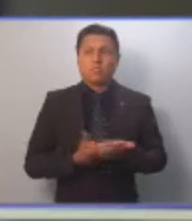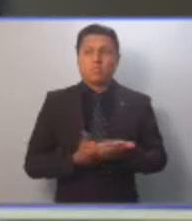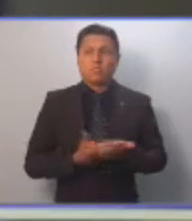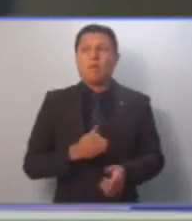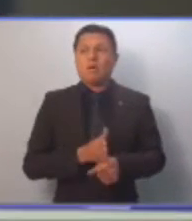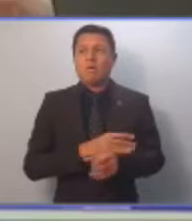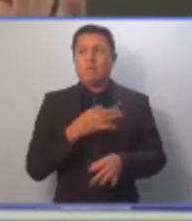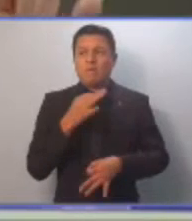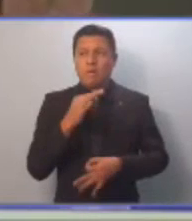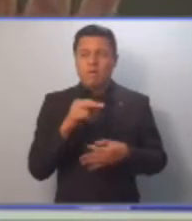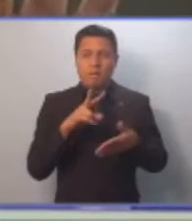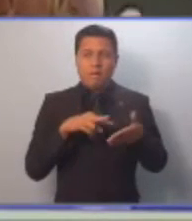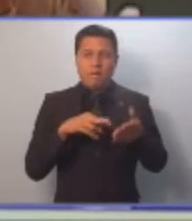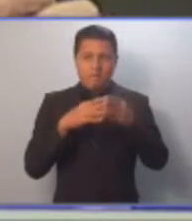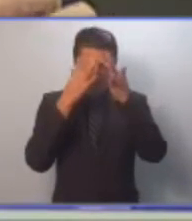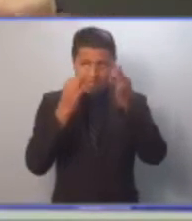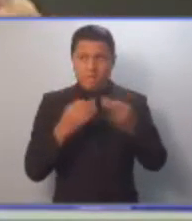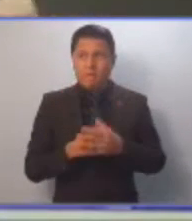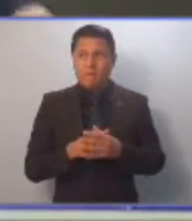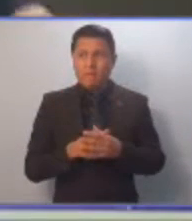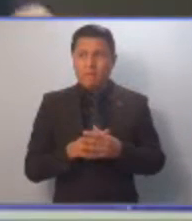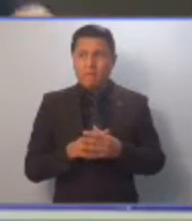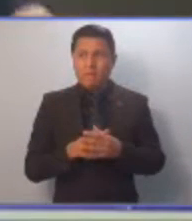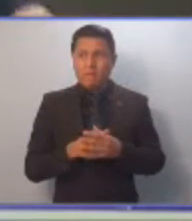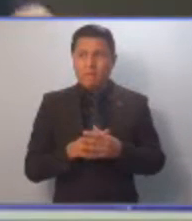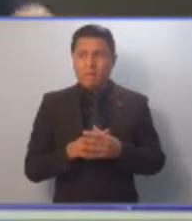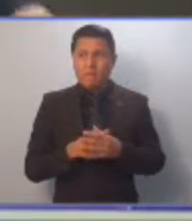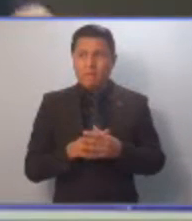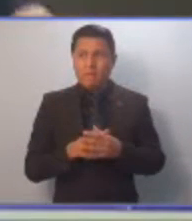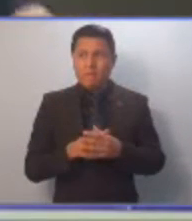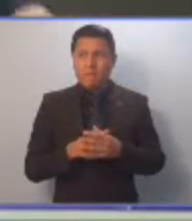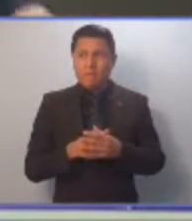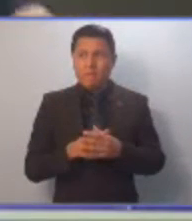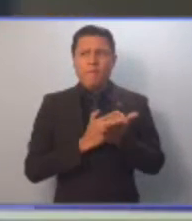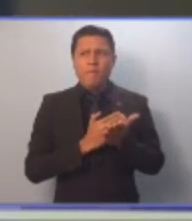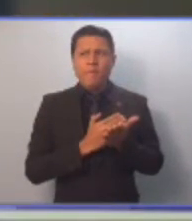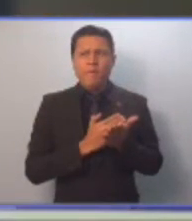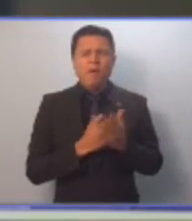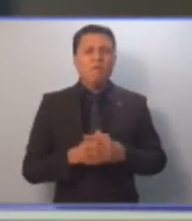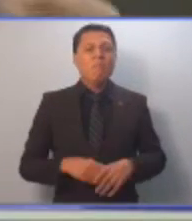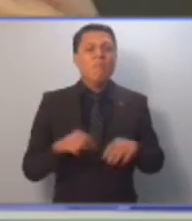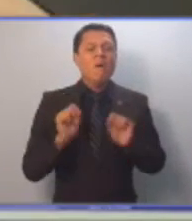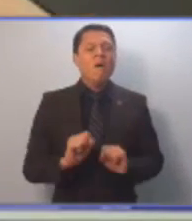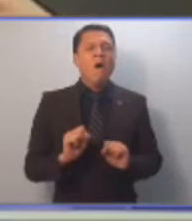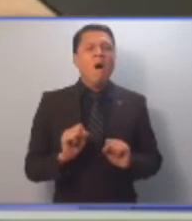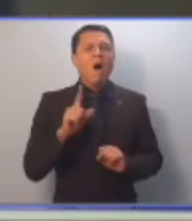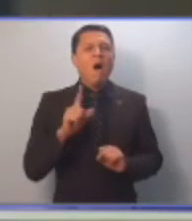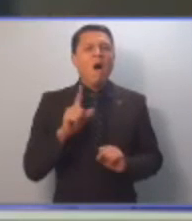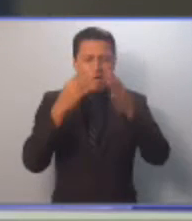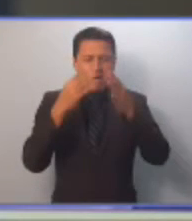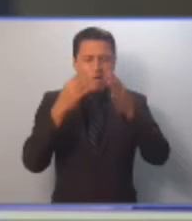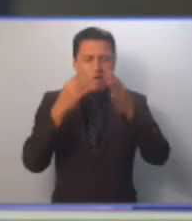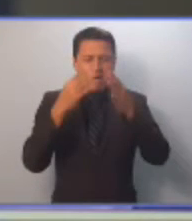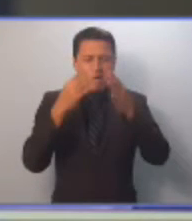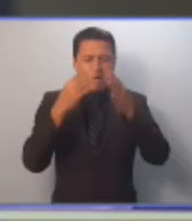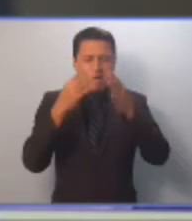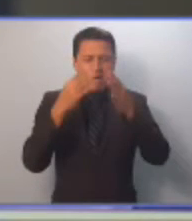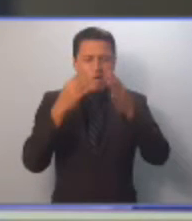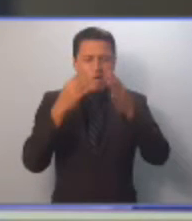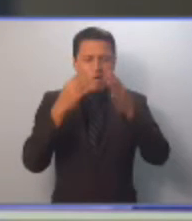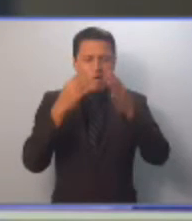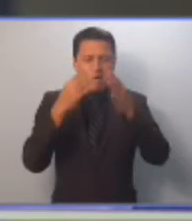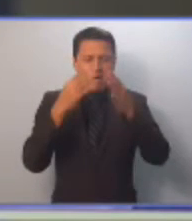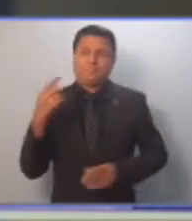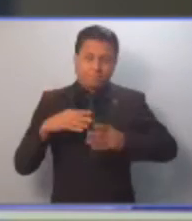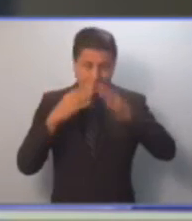la lectura del dictamen para solicitar modificación de agenda e introducir un dictamen favorable, el primer